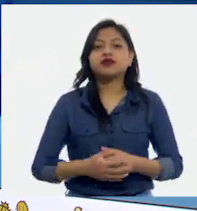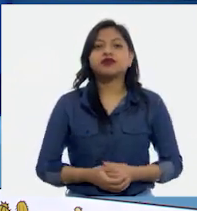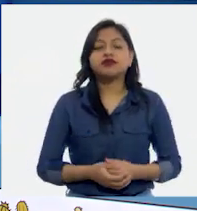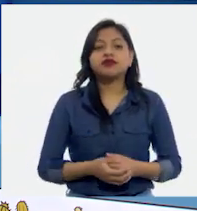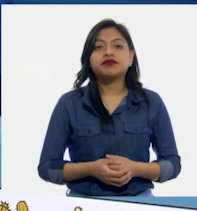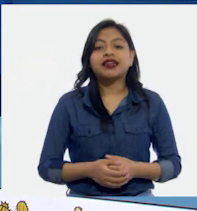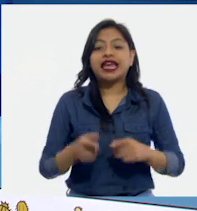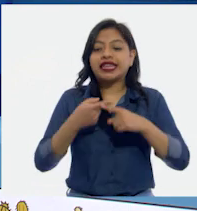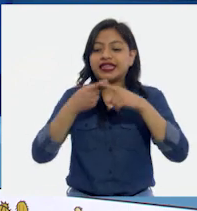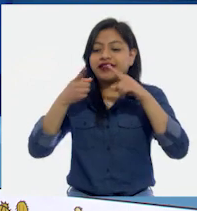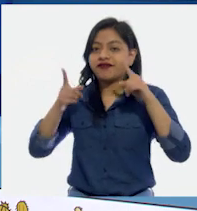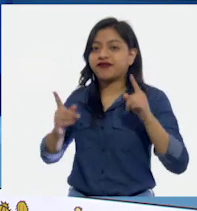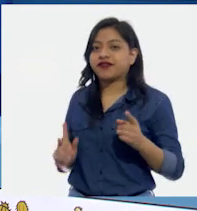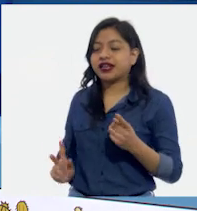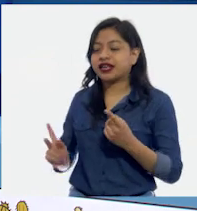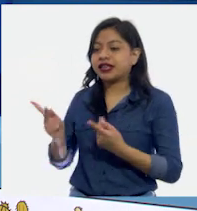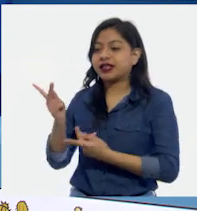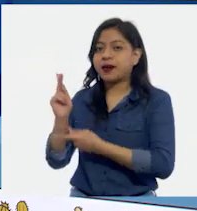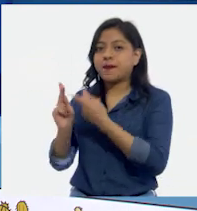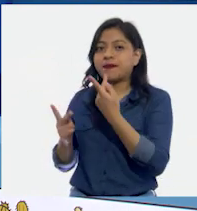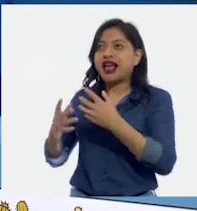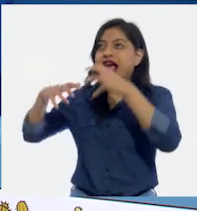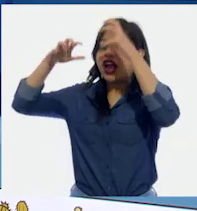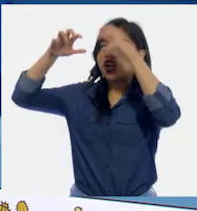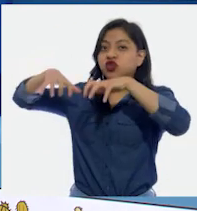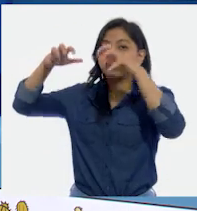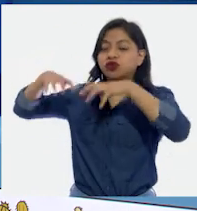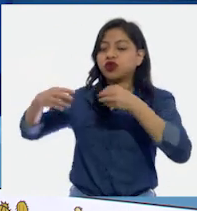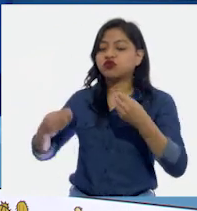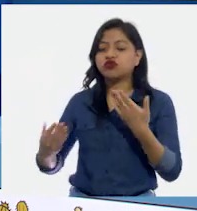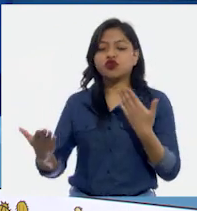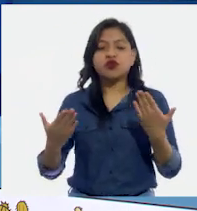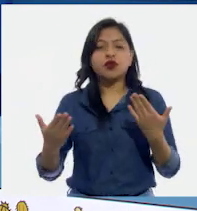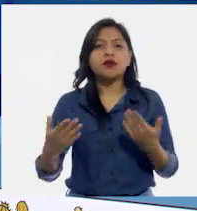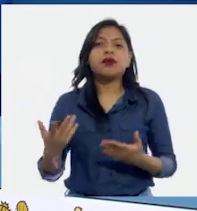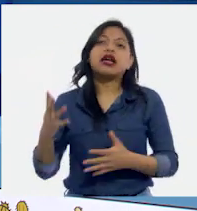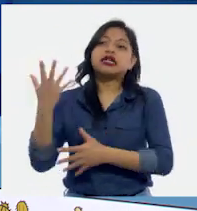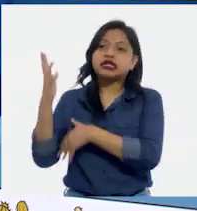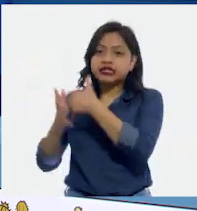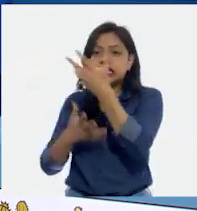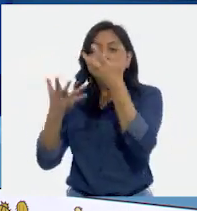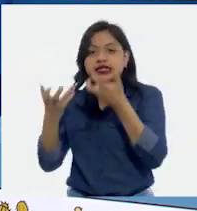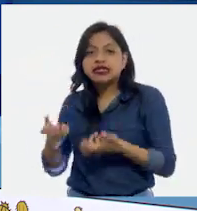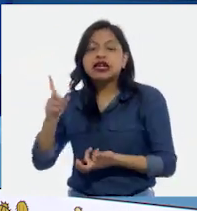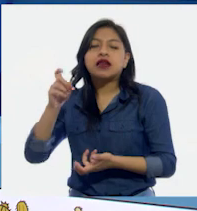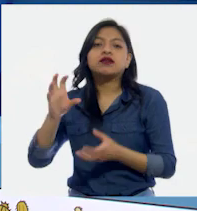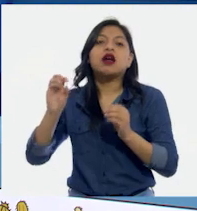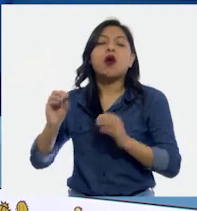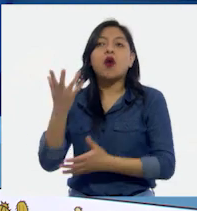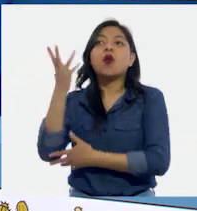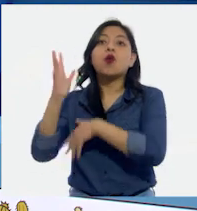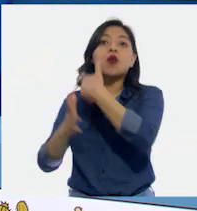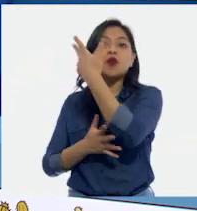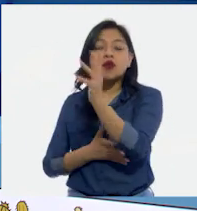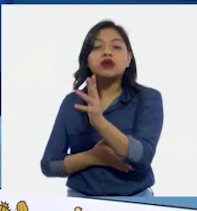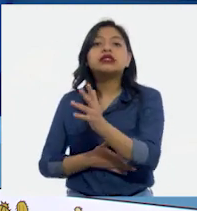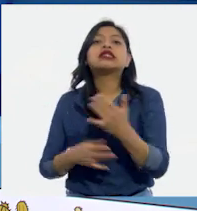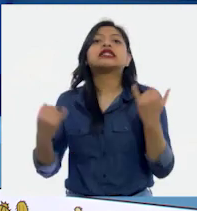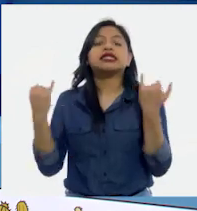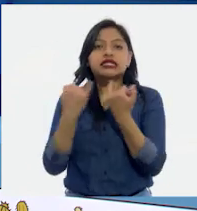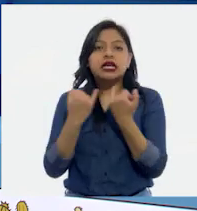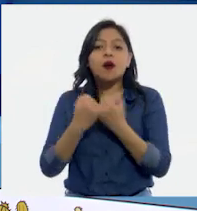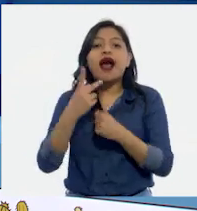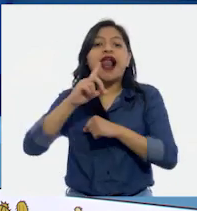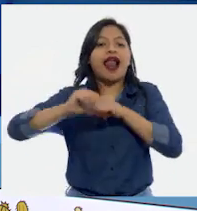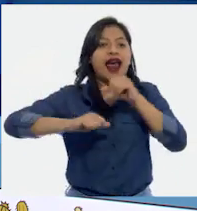son diferentes a las de las zonas de mucha lluvia, es decir, las selvas o los bosques, también los animales